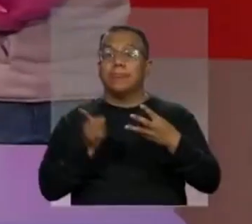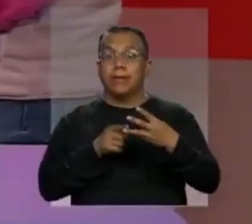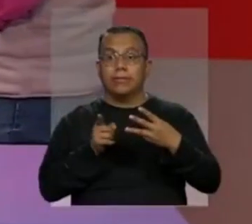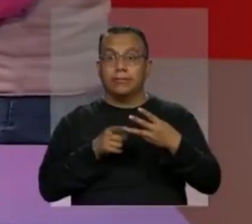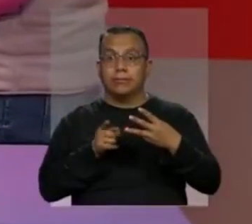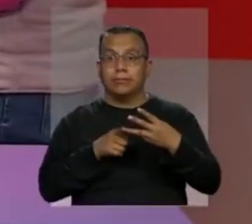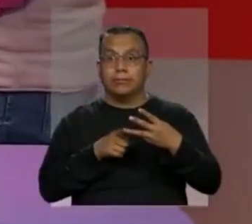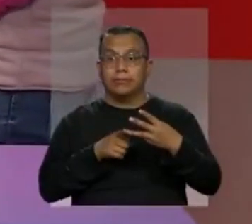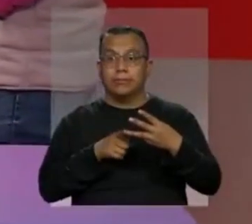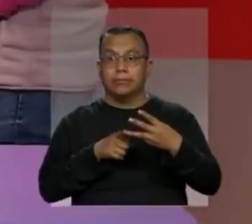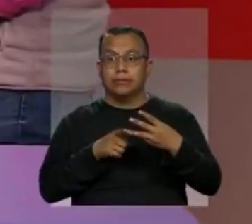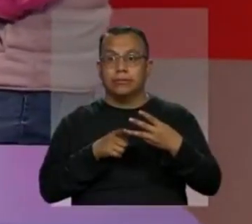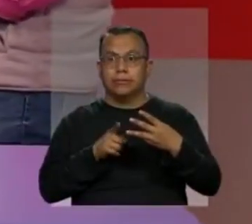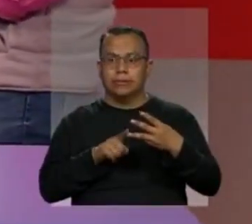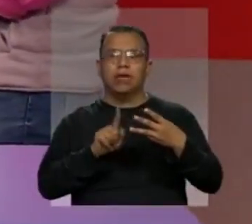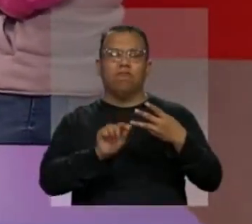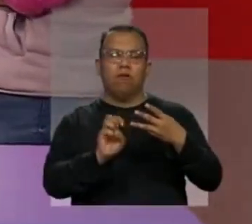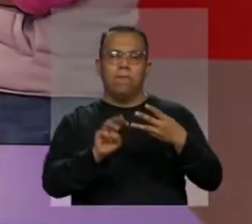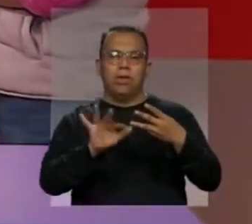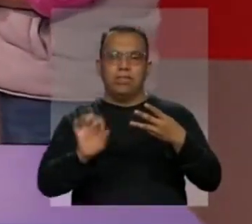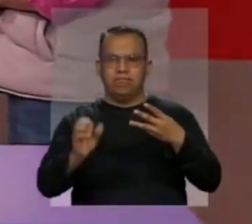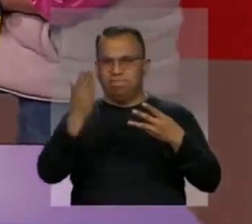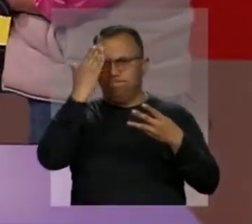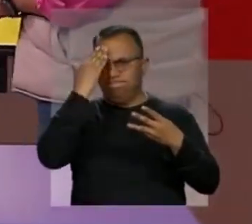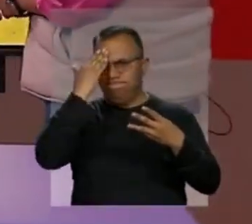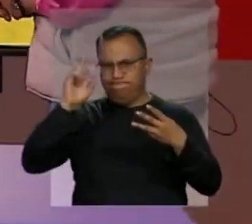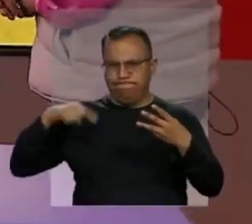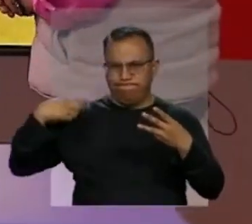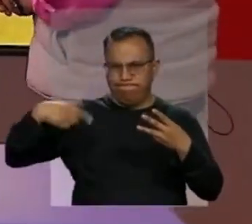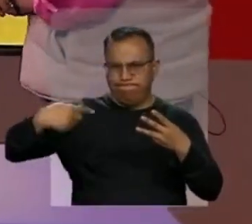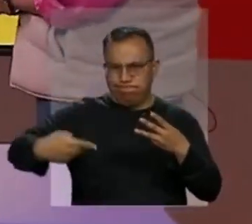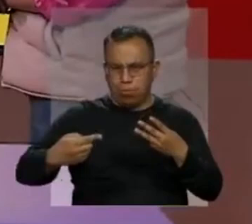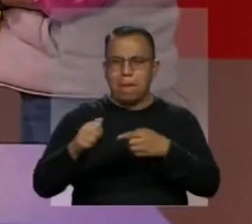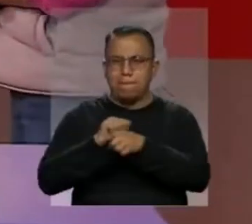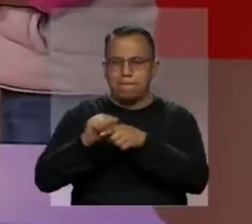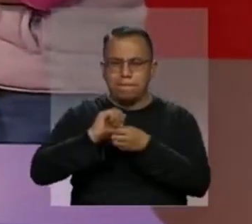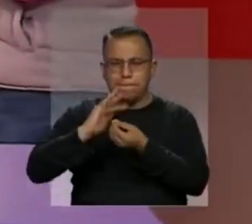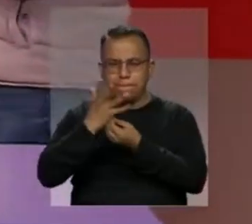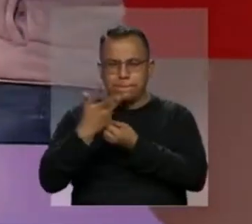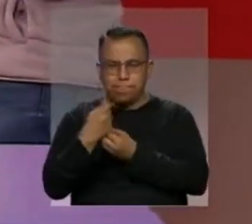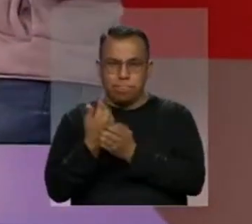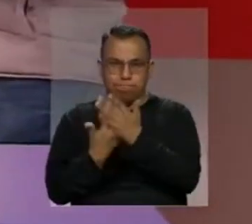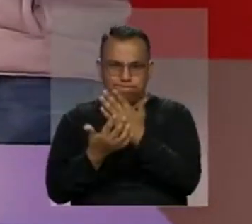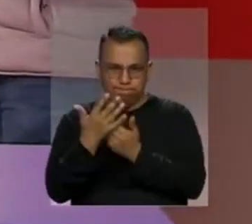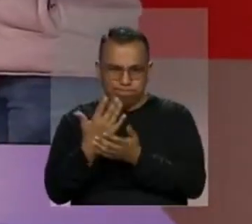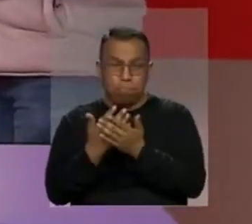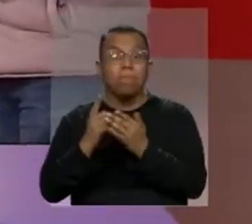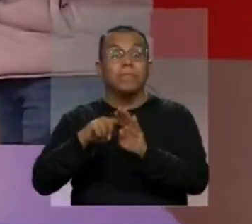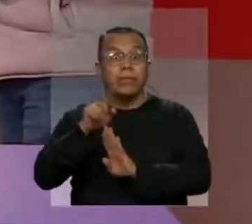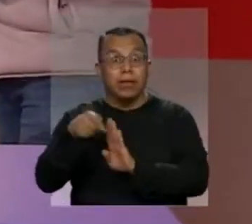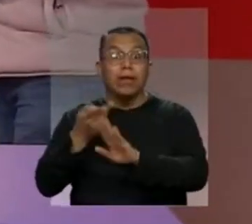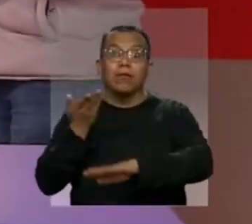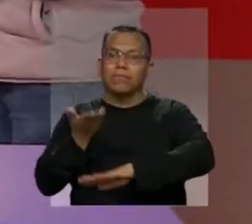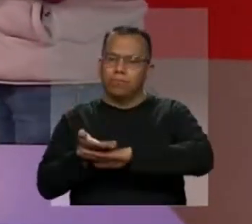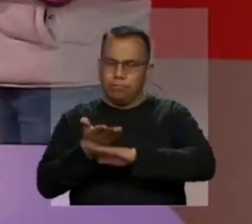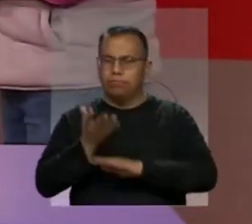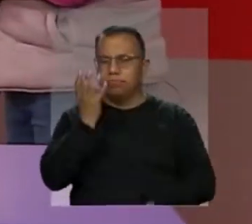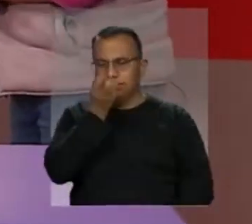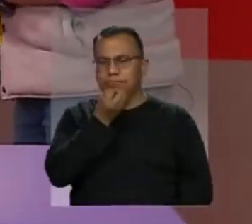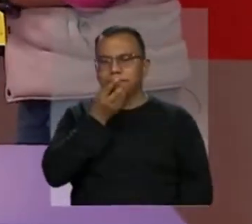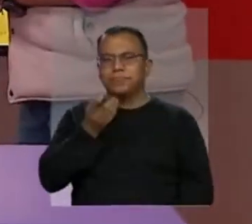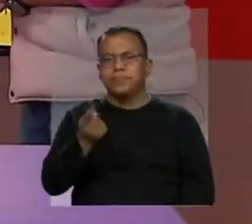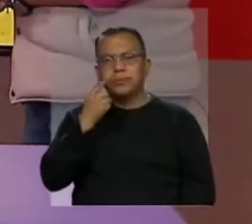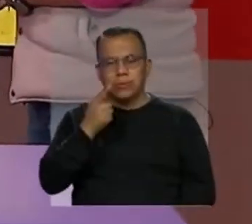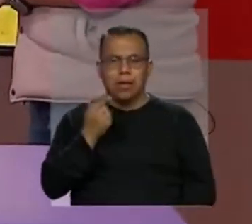tres el fomento de saberes tradicionales asociados a prácticas artísticas que ahí tenemos una propuesta muy bonito para